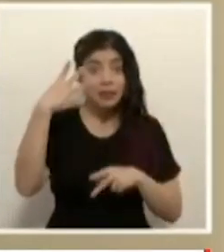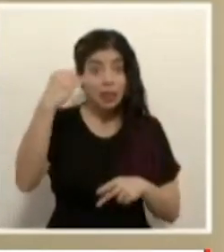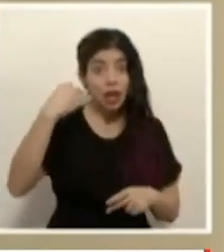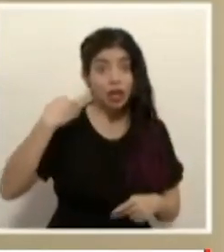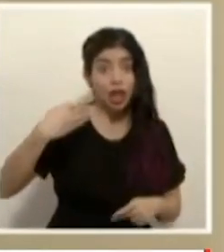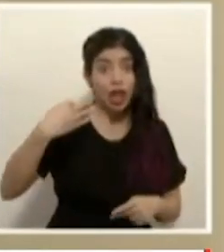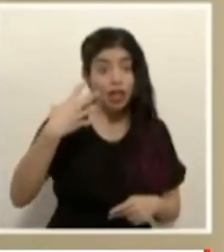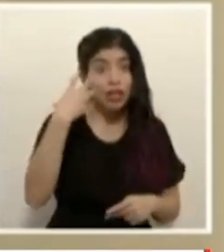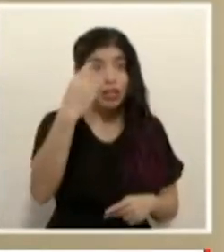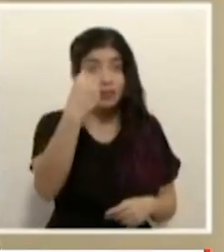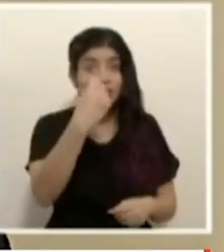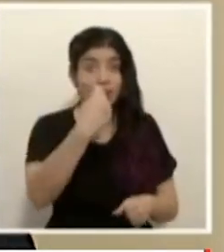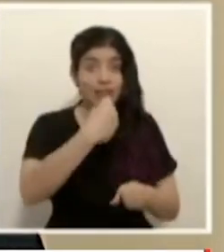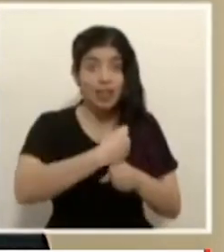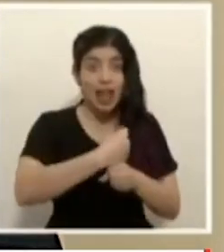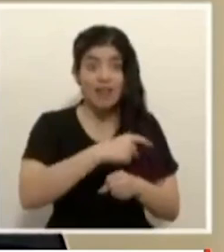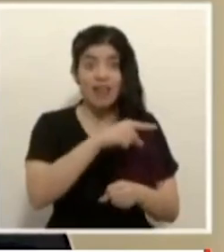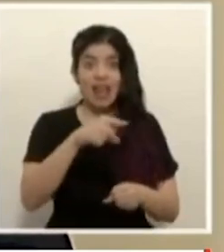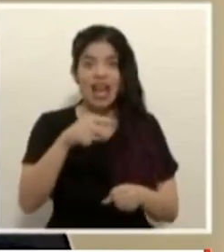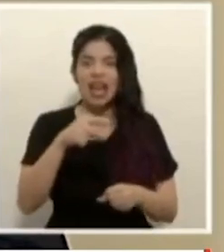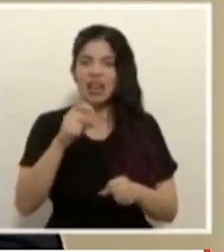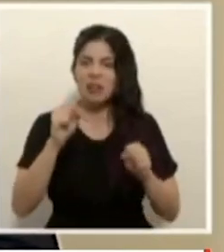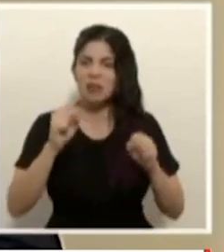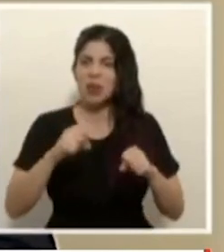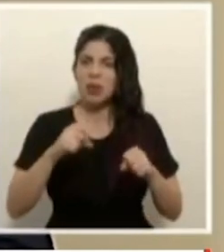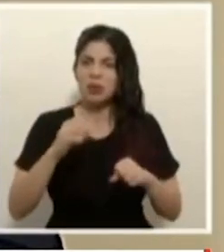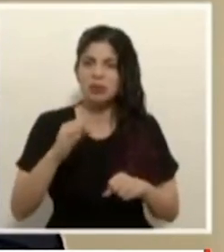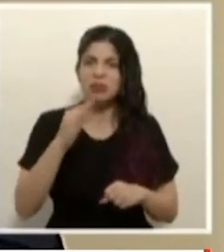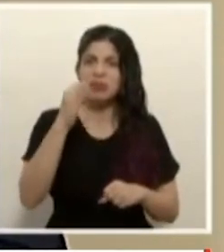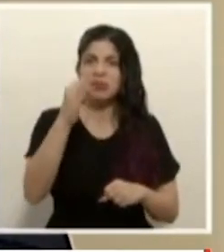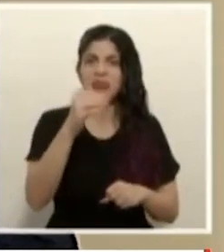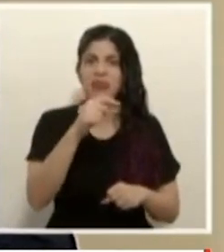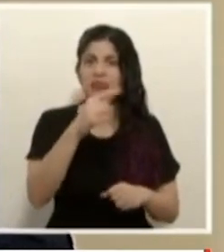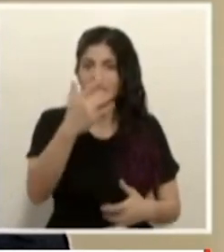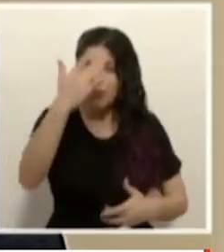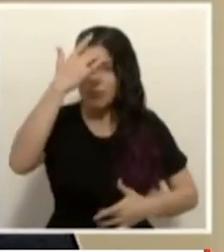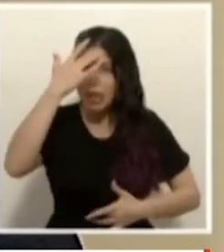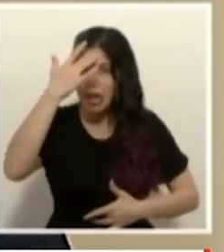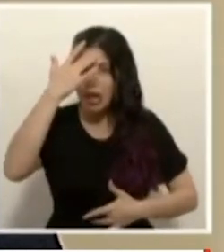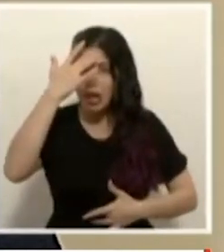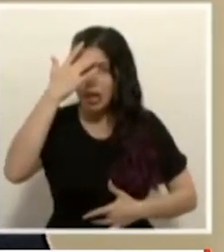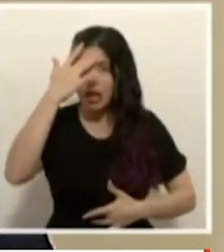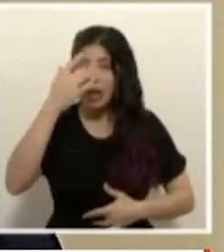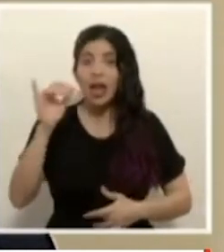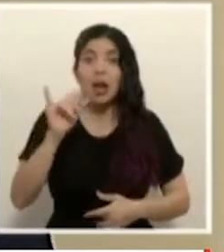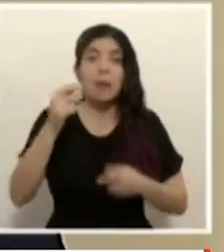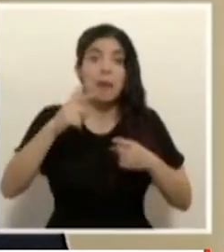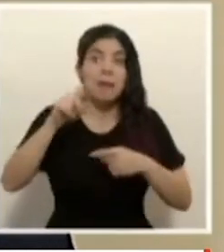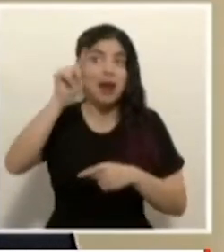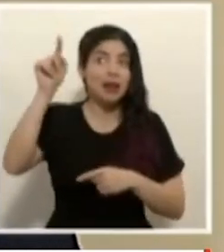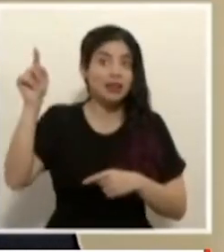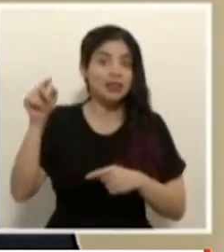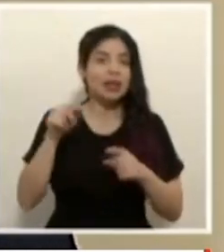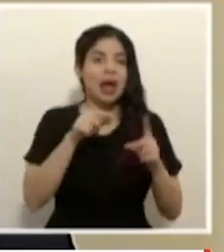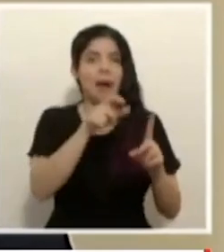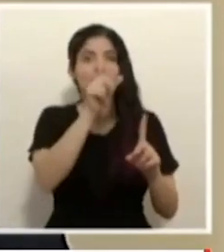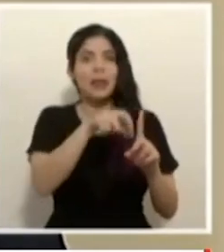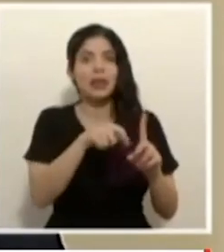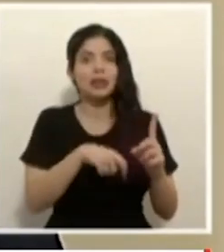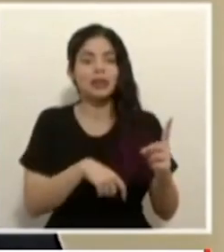buscar sustento pueden ser de las personas que se contagien y como ha ocurrido puede ser de las personas que